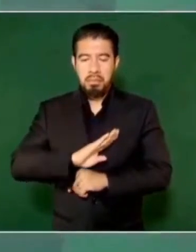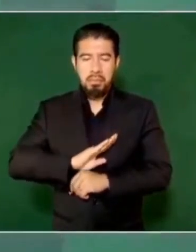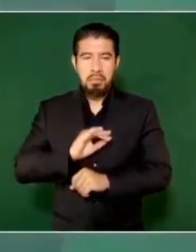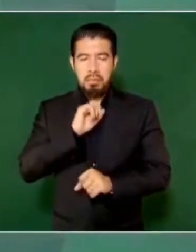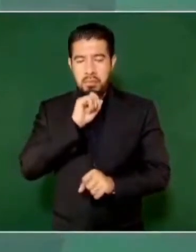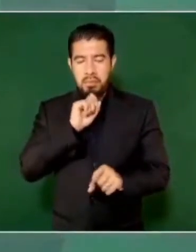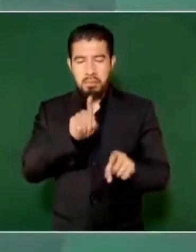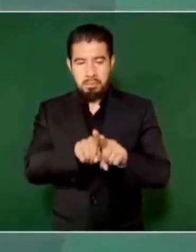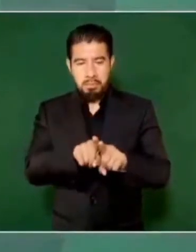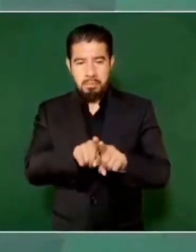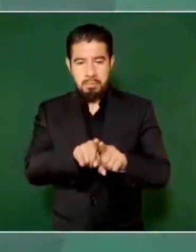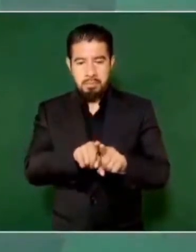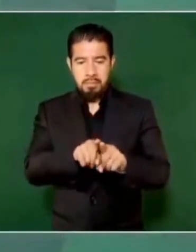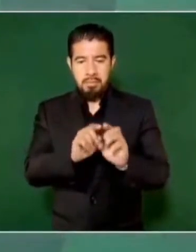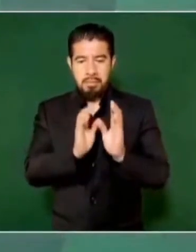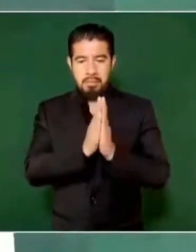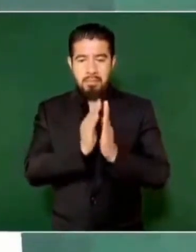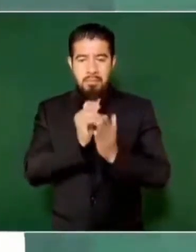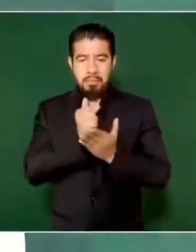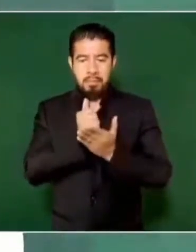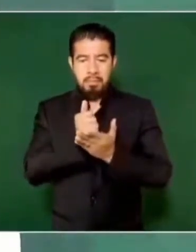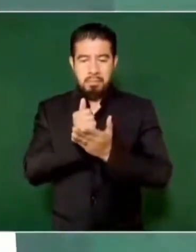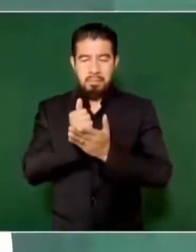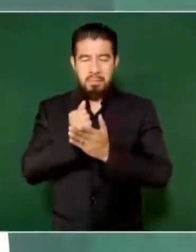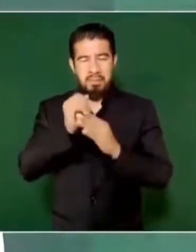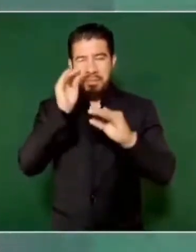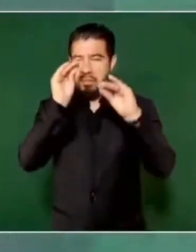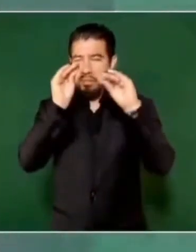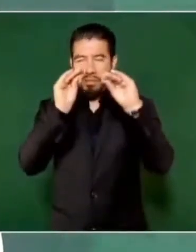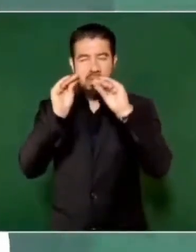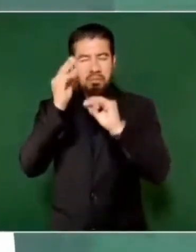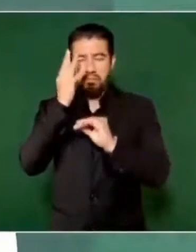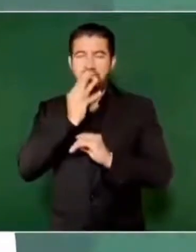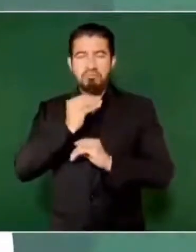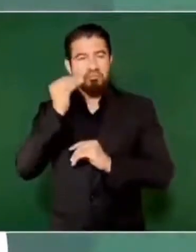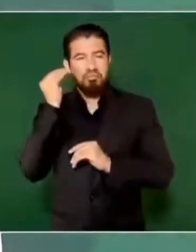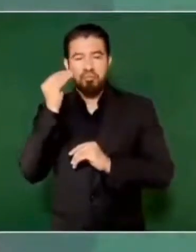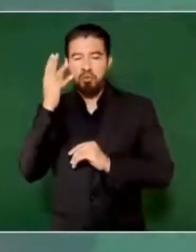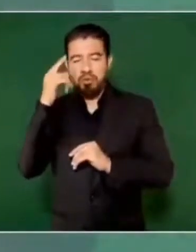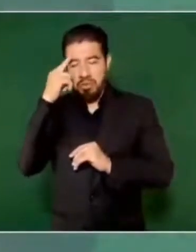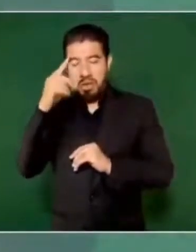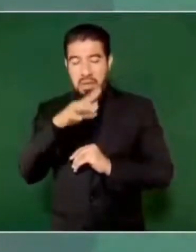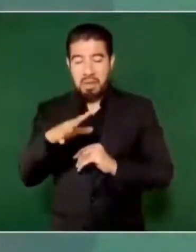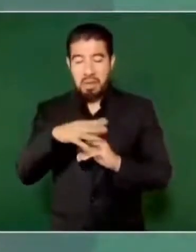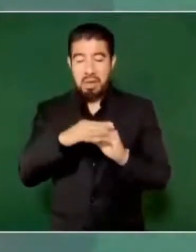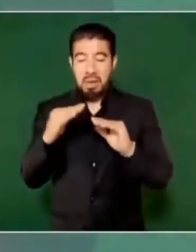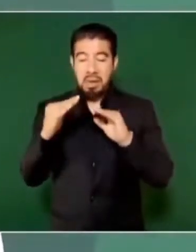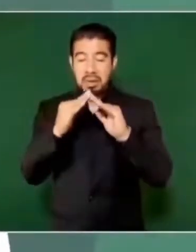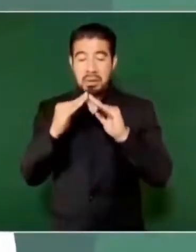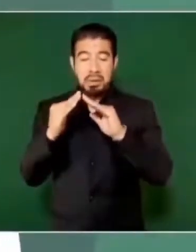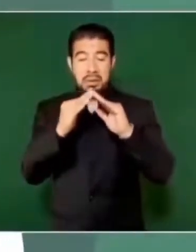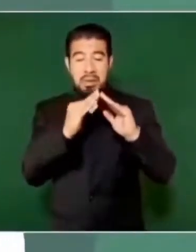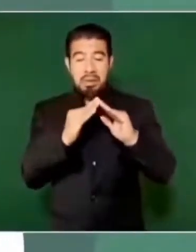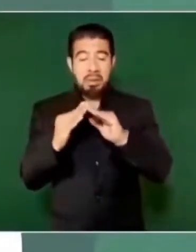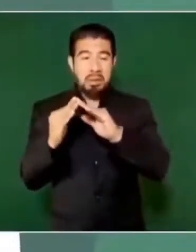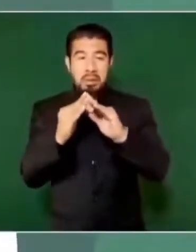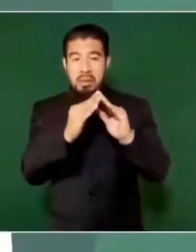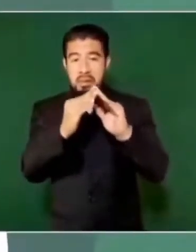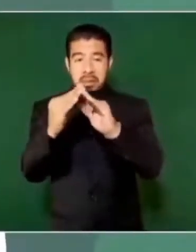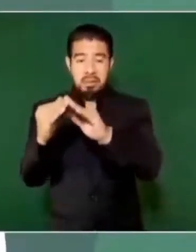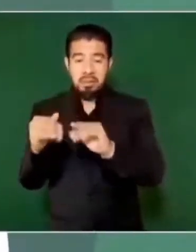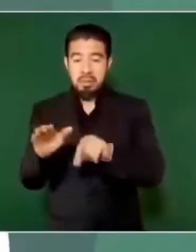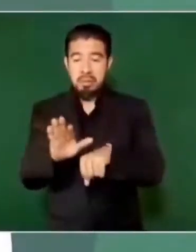se ayude a chulear todas las casas del malecón, porque